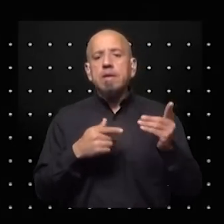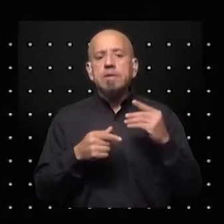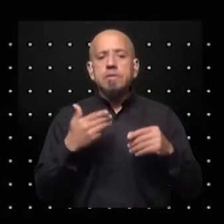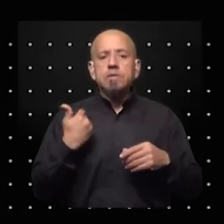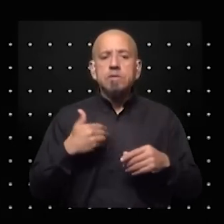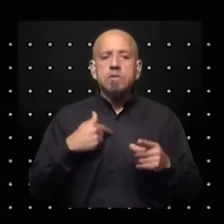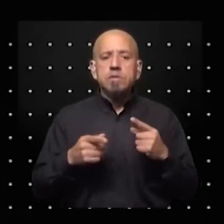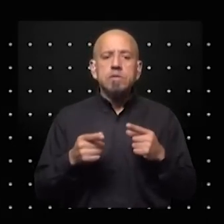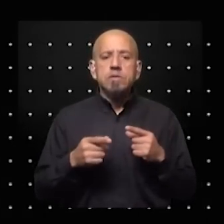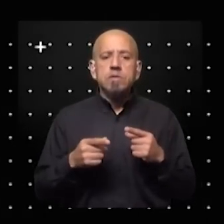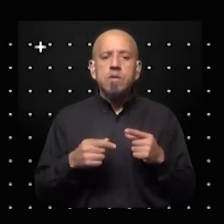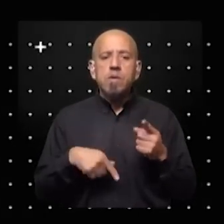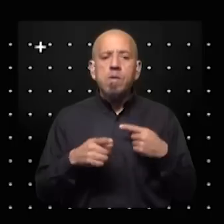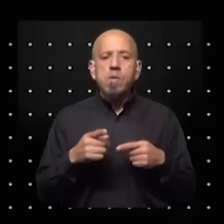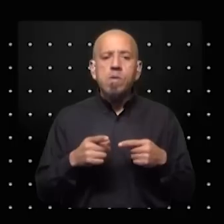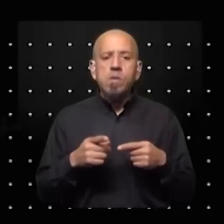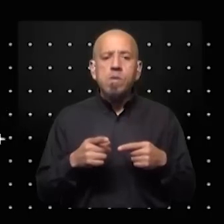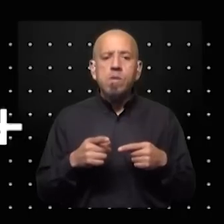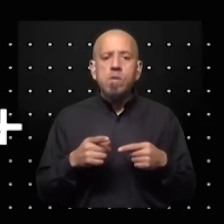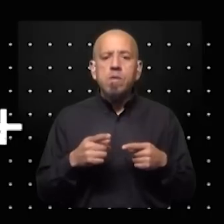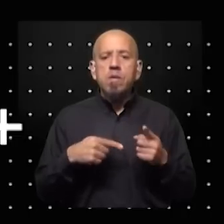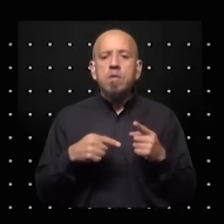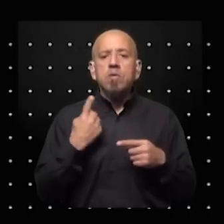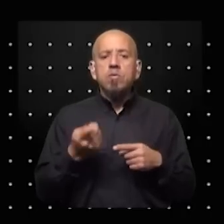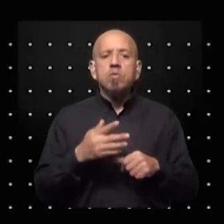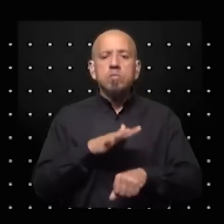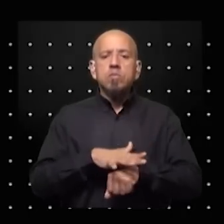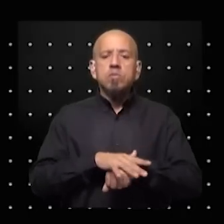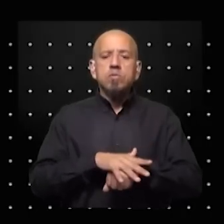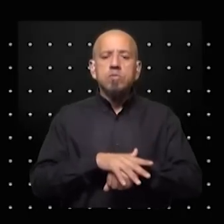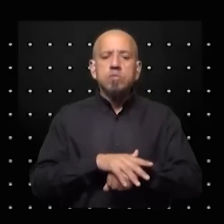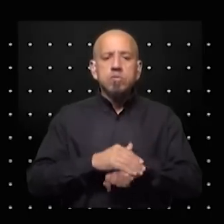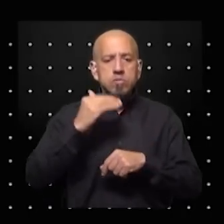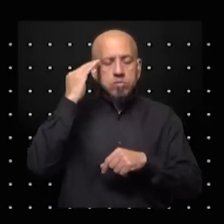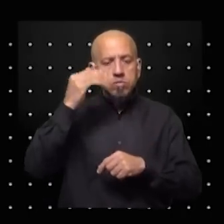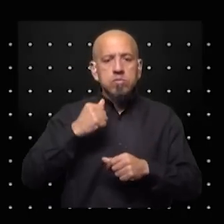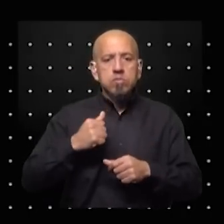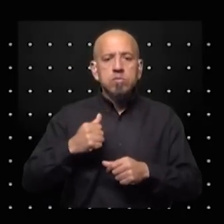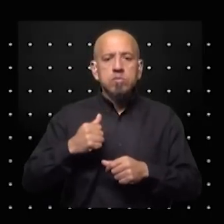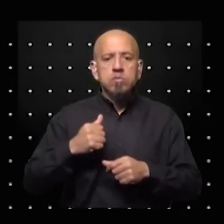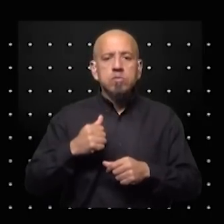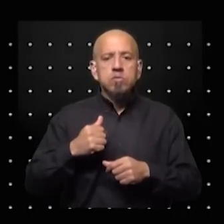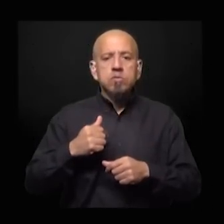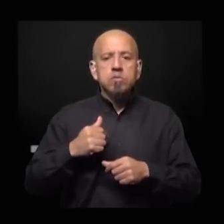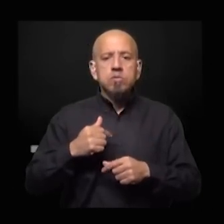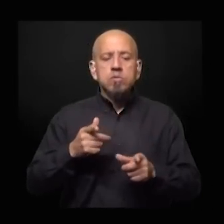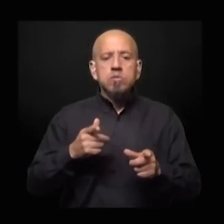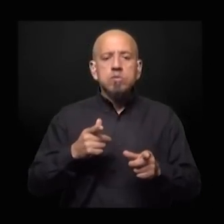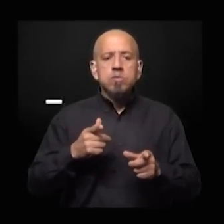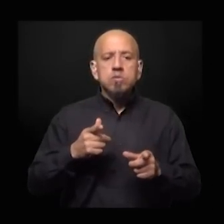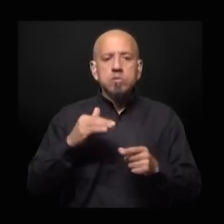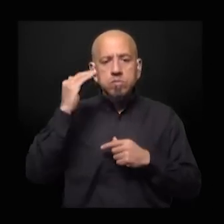argentina en otras épocas tocaban los cuarteles militares pero digo es una derecha fascista